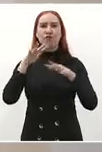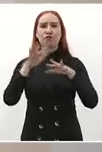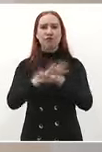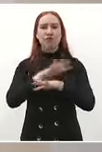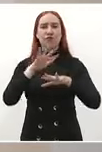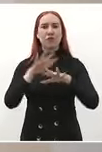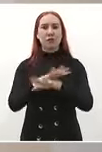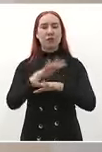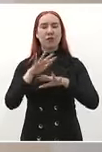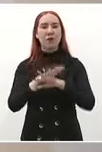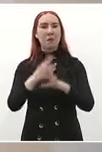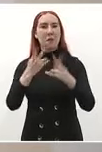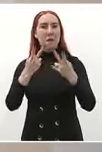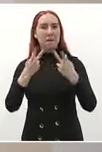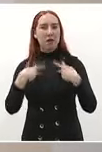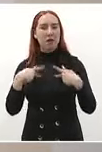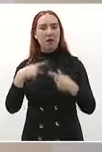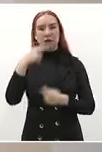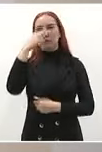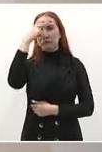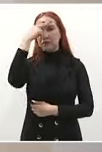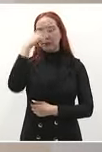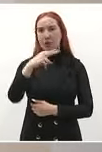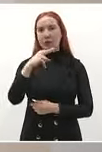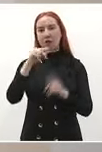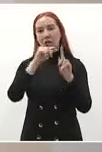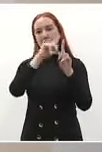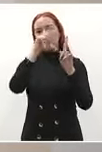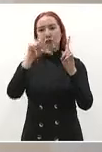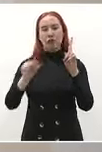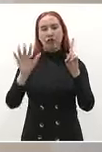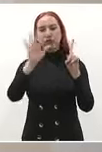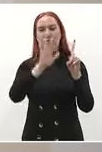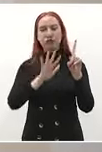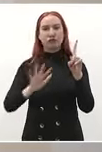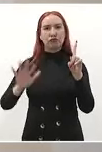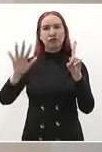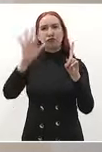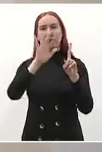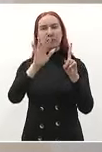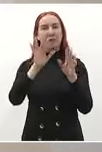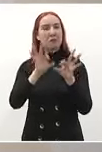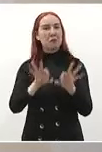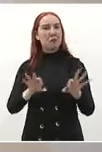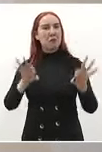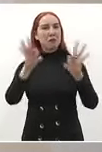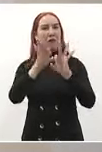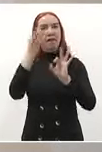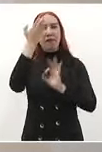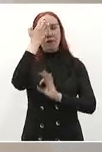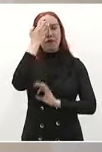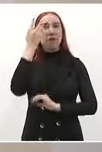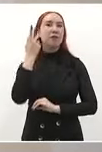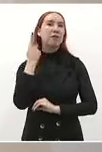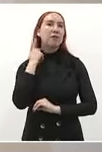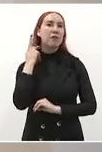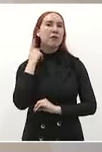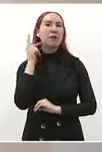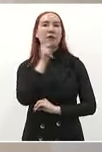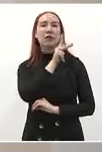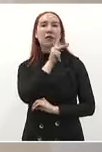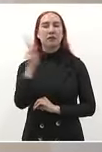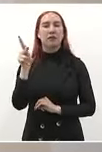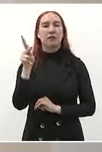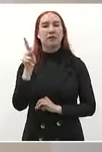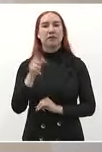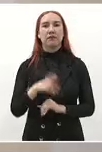y el pueblo de México es de los pueblos más politizados del mundo nuestro